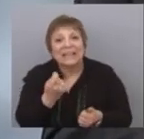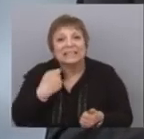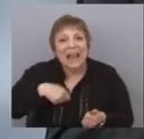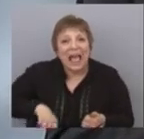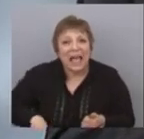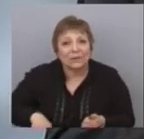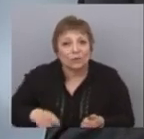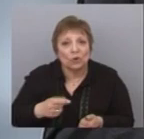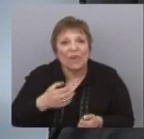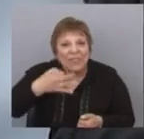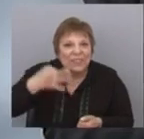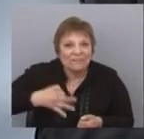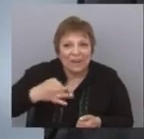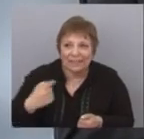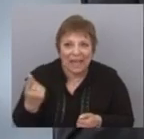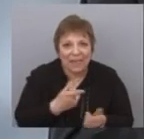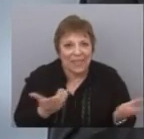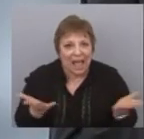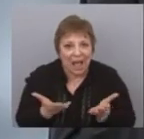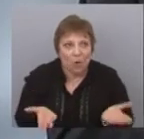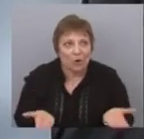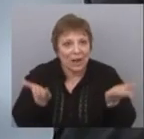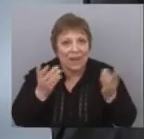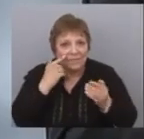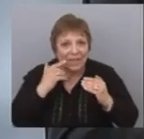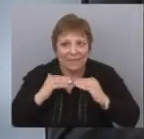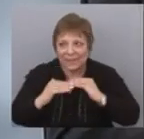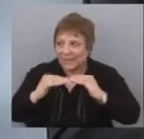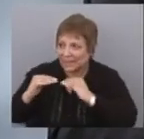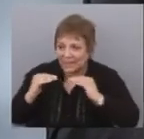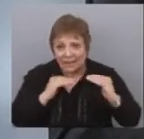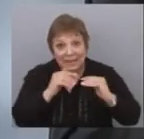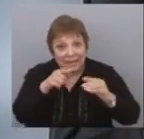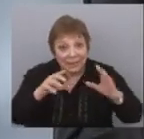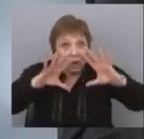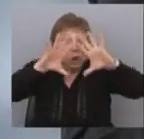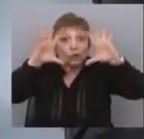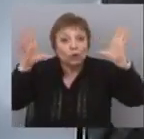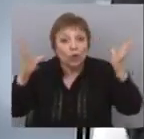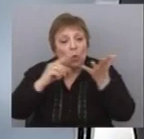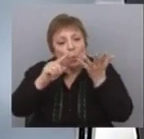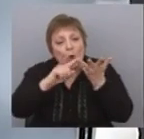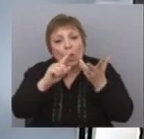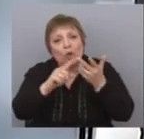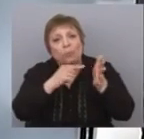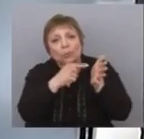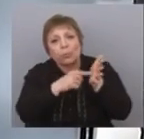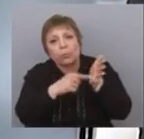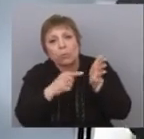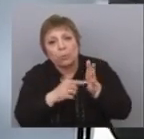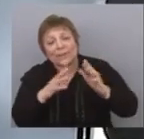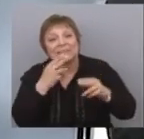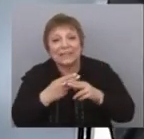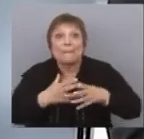los trabajadores. Entonces, ese conjunto de políticas macroeconómicas, bueno, la garantía de que hay equipo,